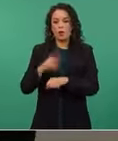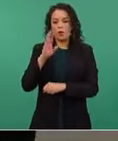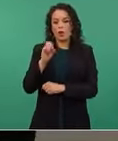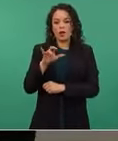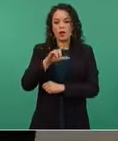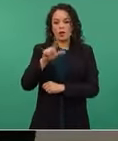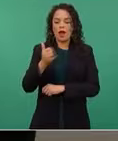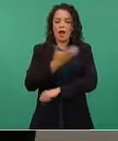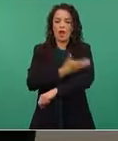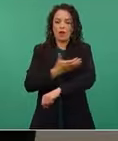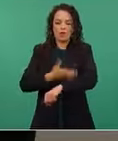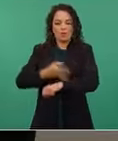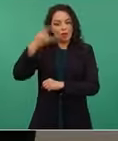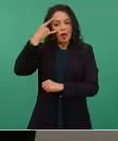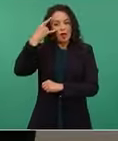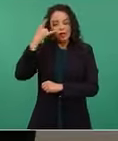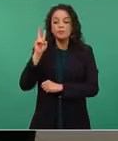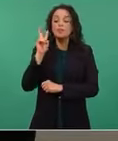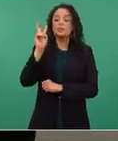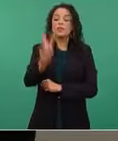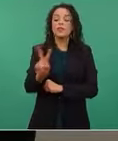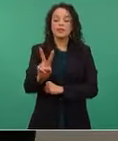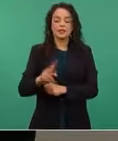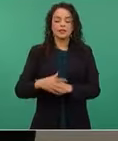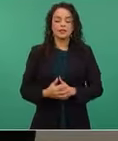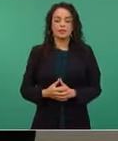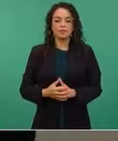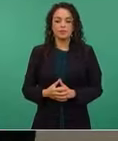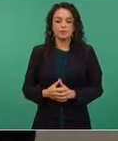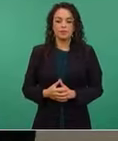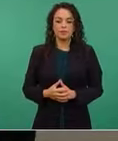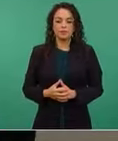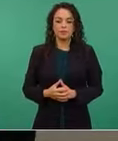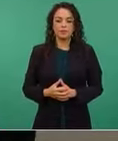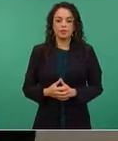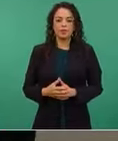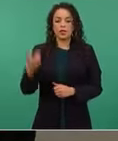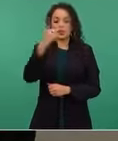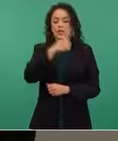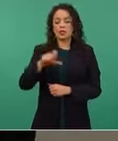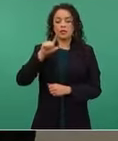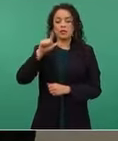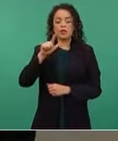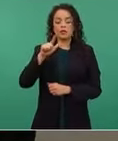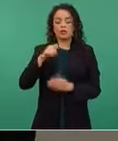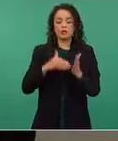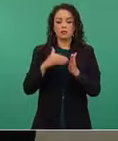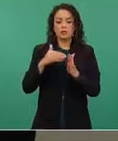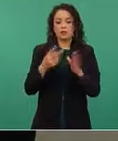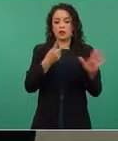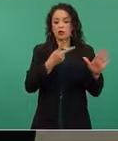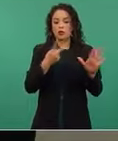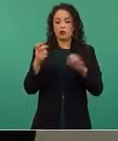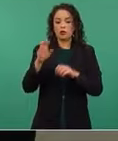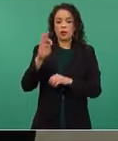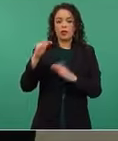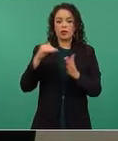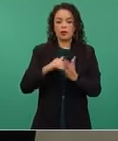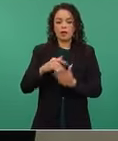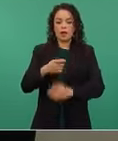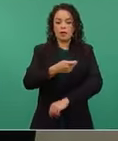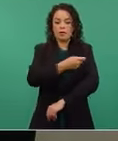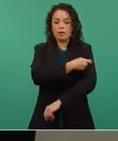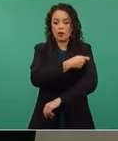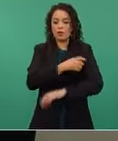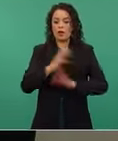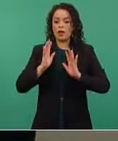Campeche el próximo viernes. En general han sido 117 millones 240 mil vacunas que